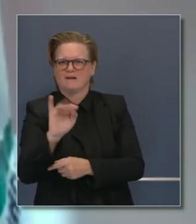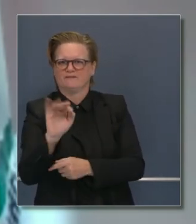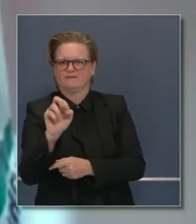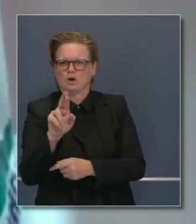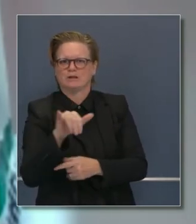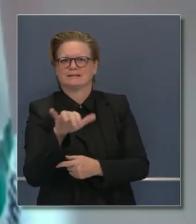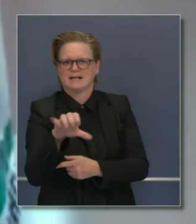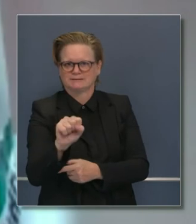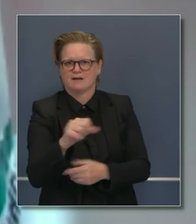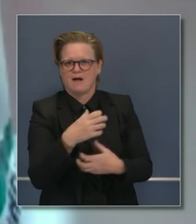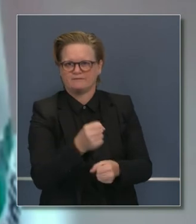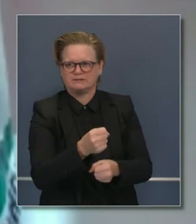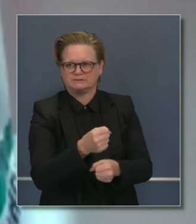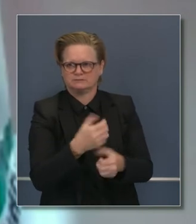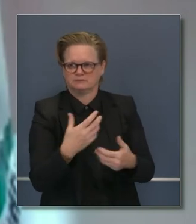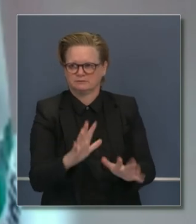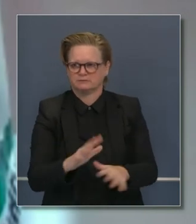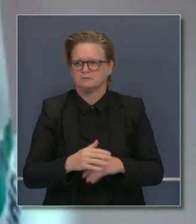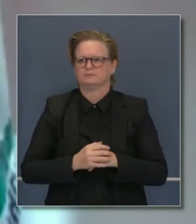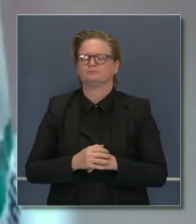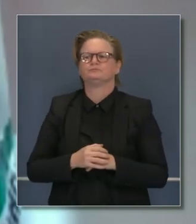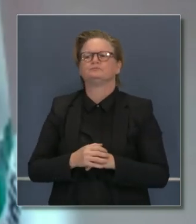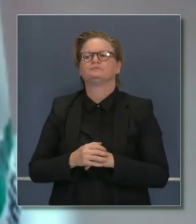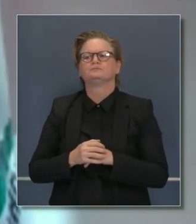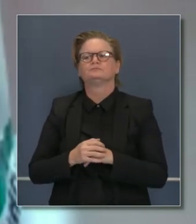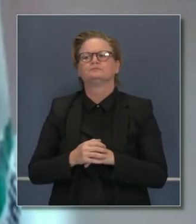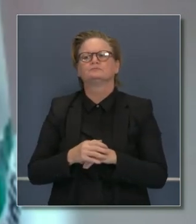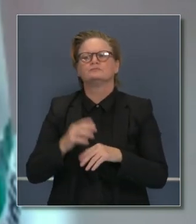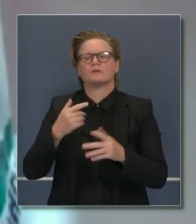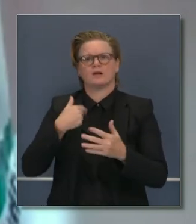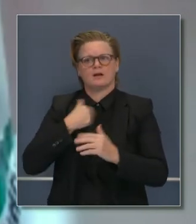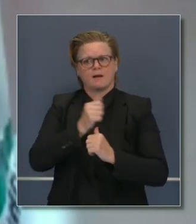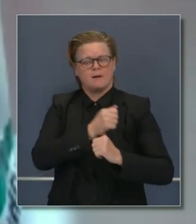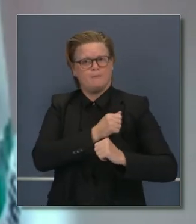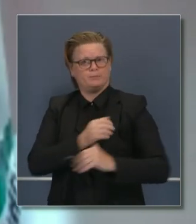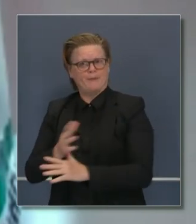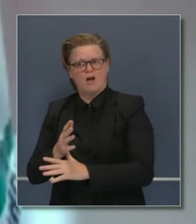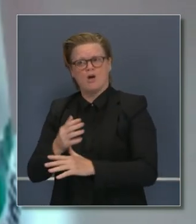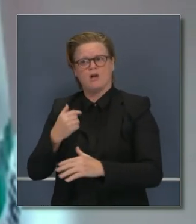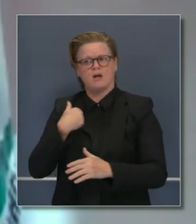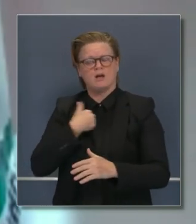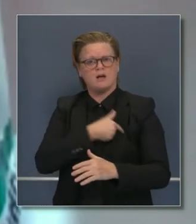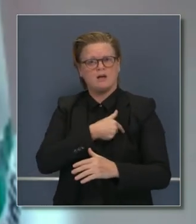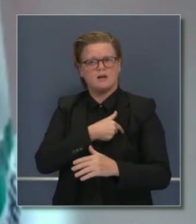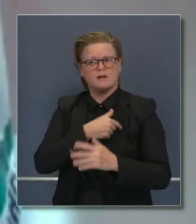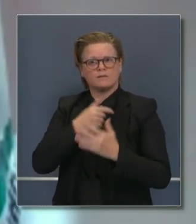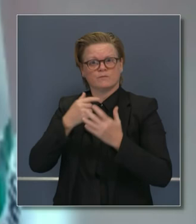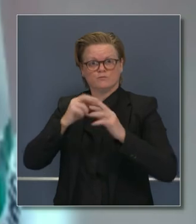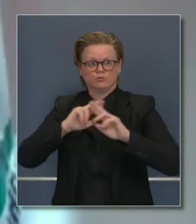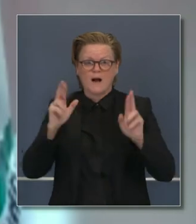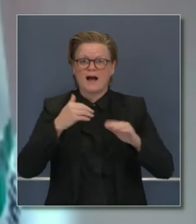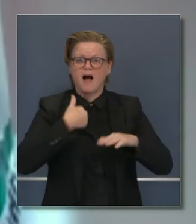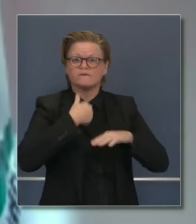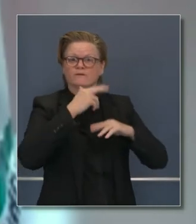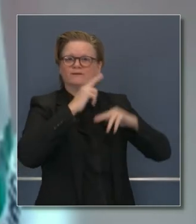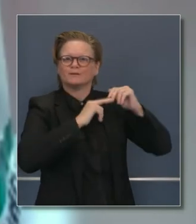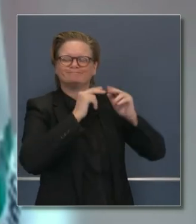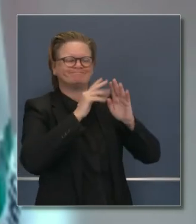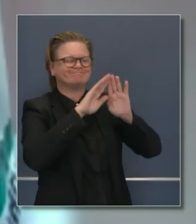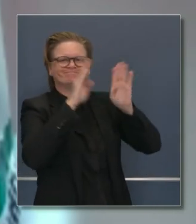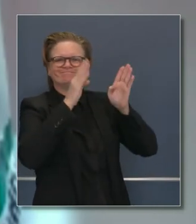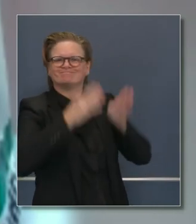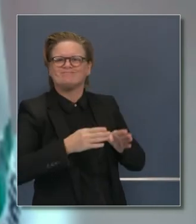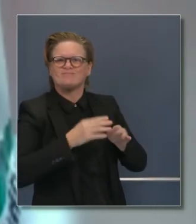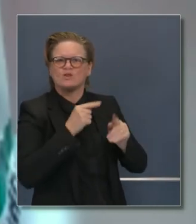estrategias necesarias. En cuanto a su pregunta, en cuanto a qué tan preparados estamos para estos 327